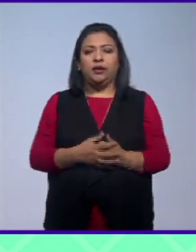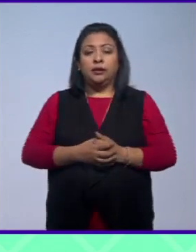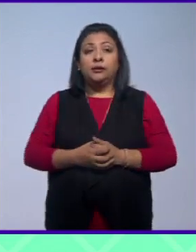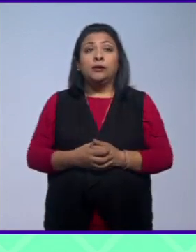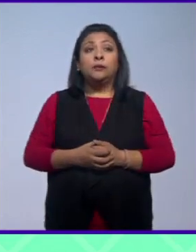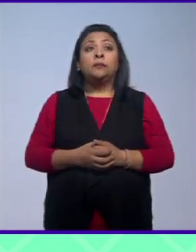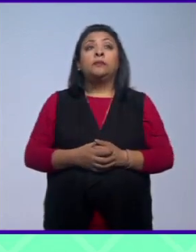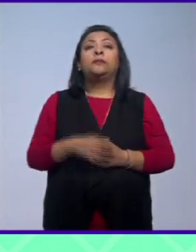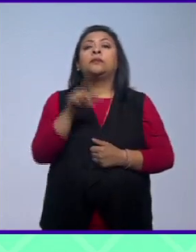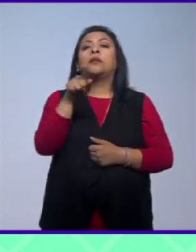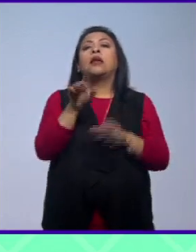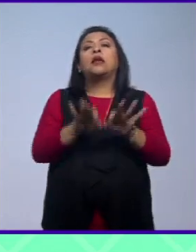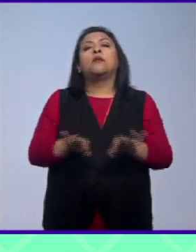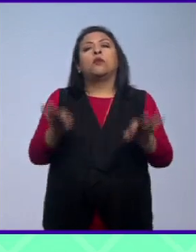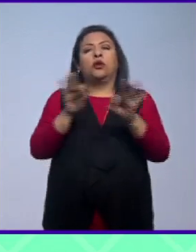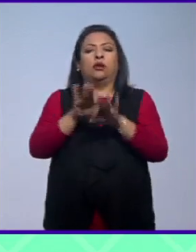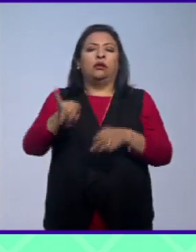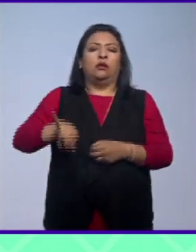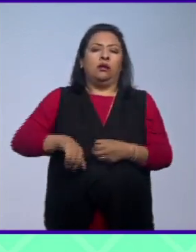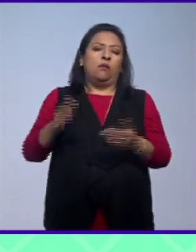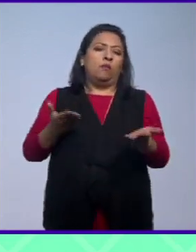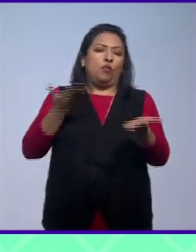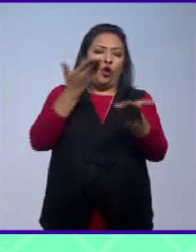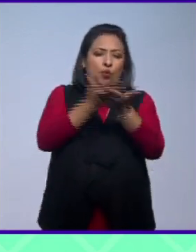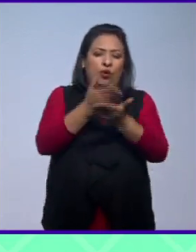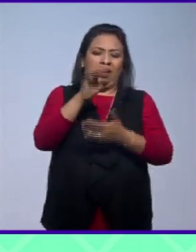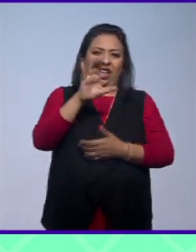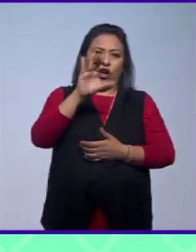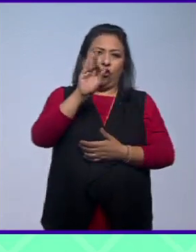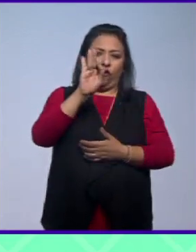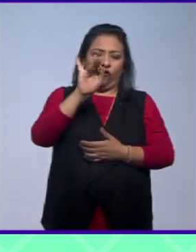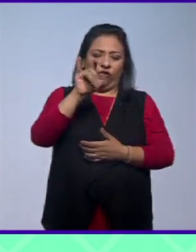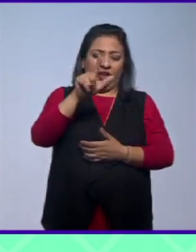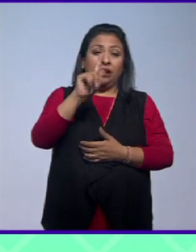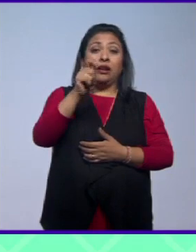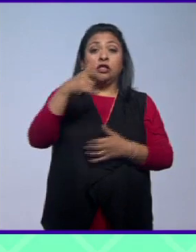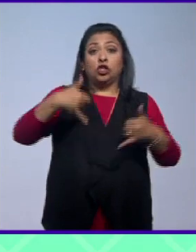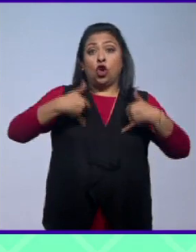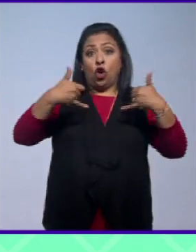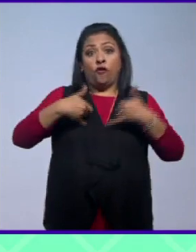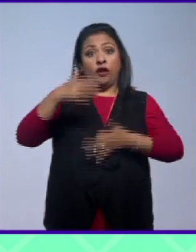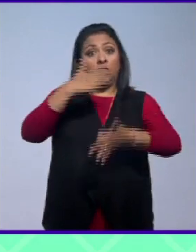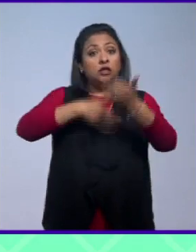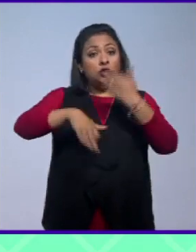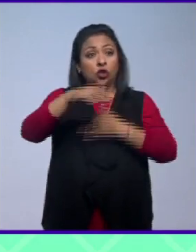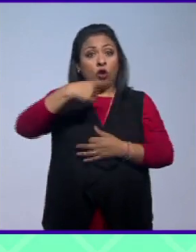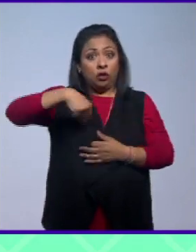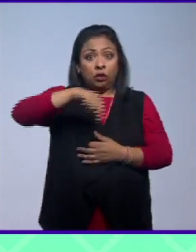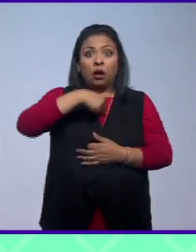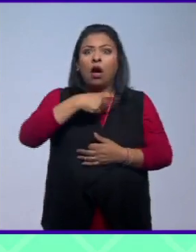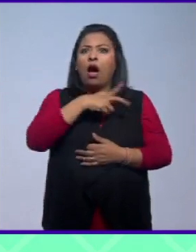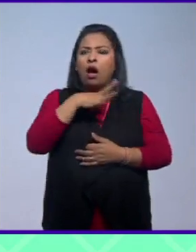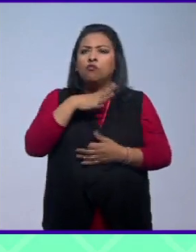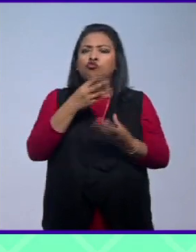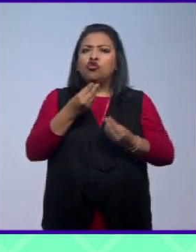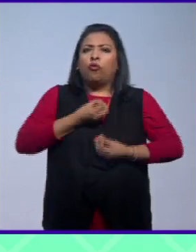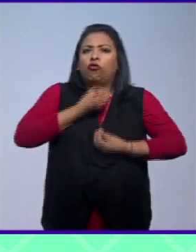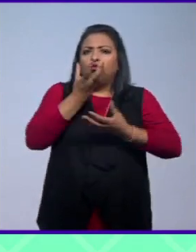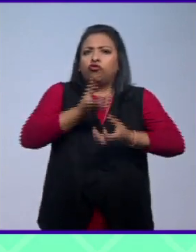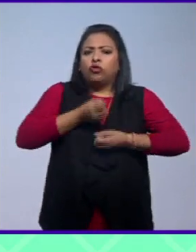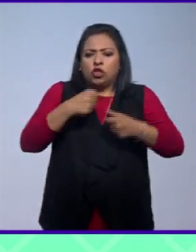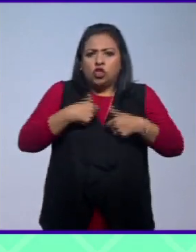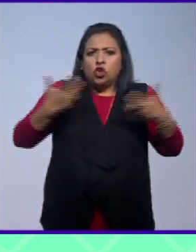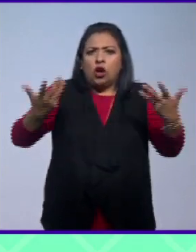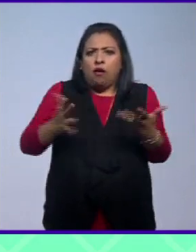Y sobre todo lo interesante de la propuesta de Ecofilm es creo que los jóvenes y todos nosotros tenemos mucho que decir y hacer.